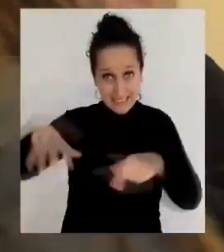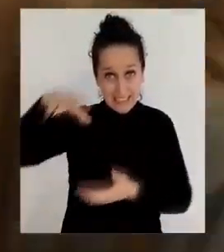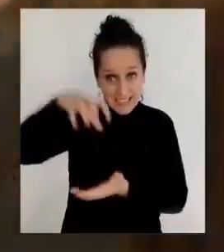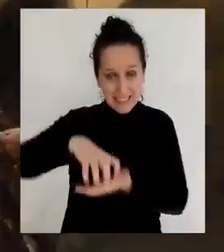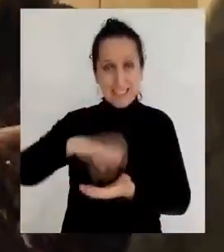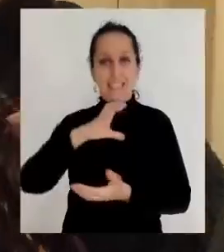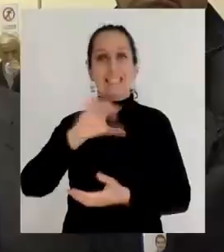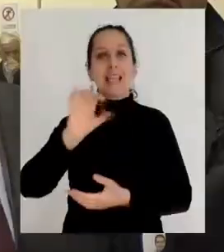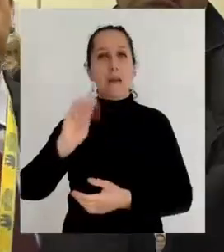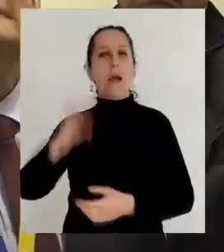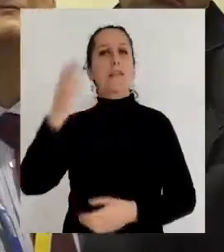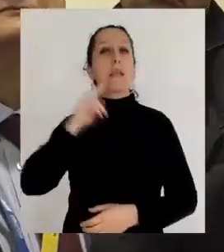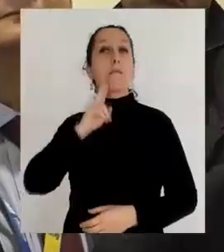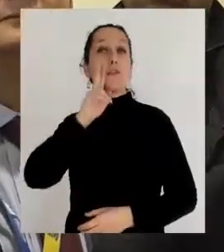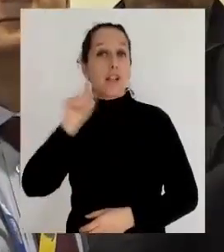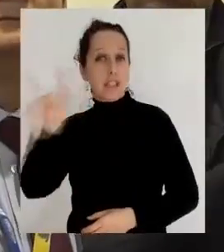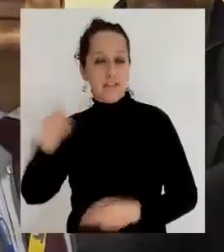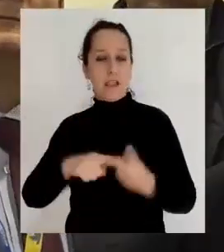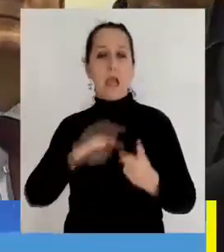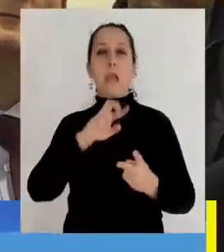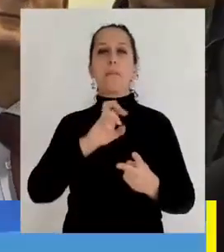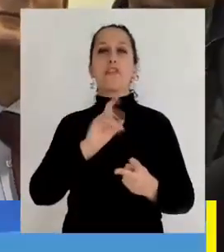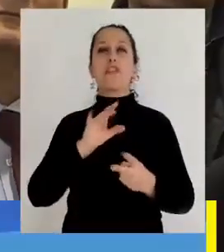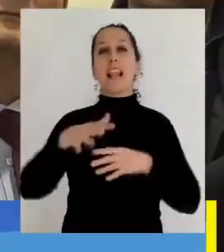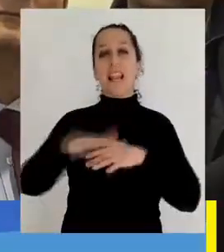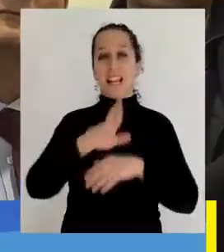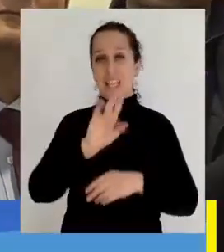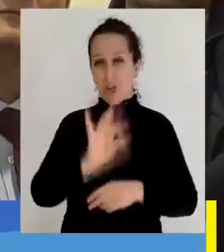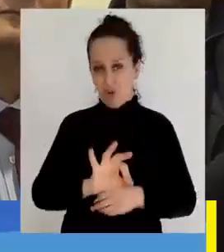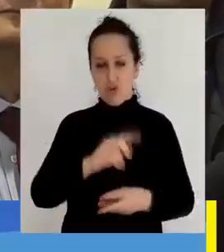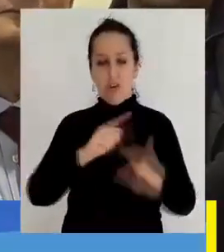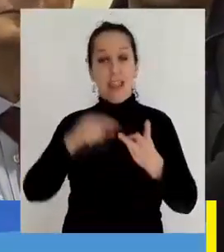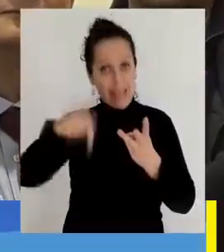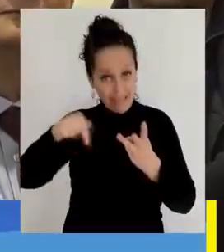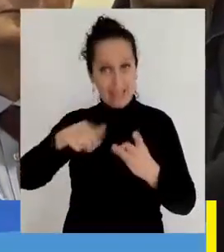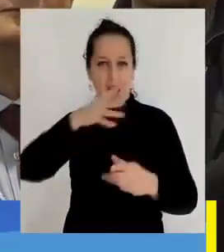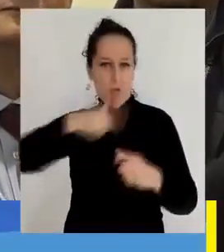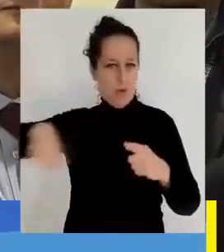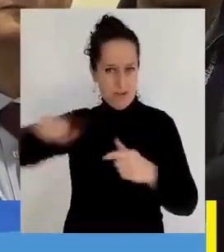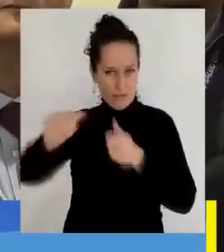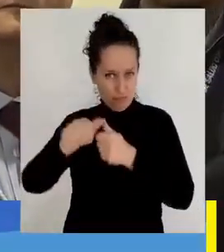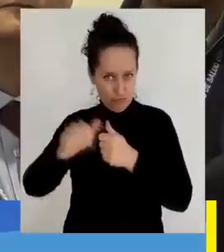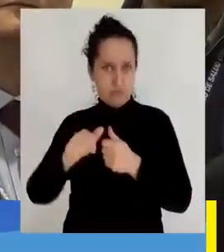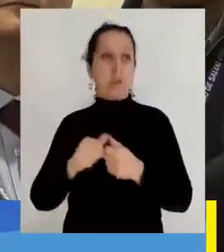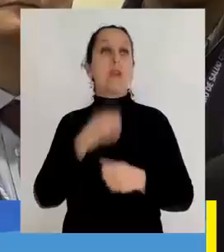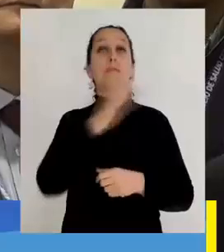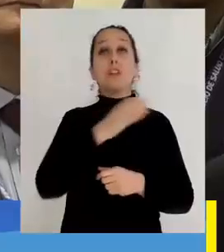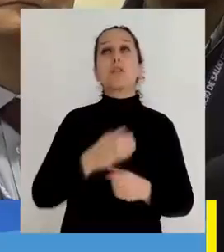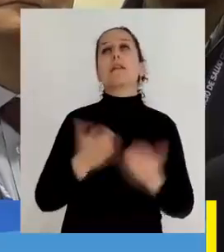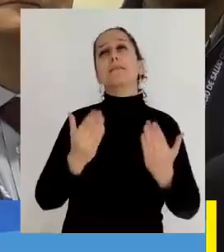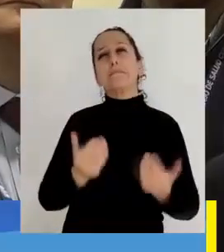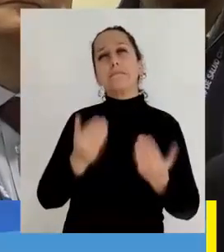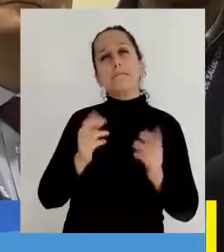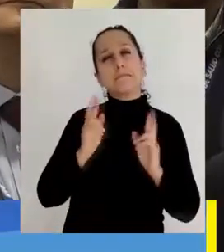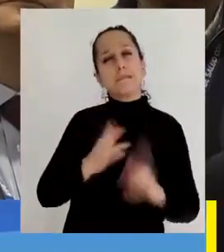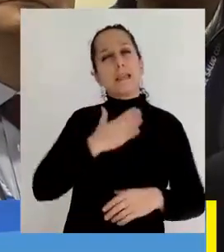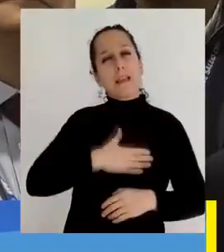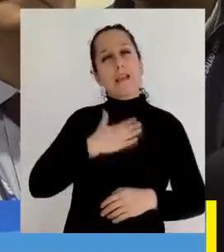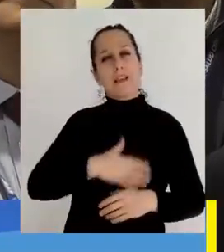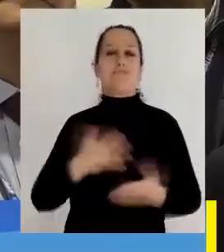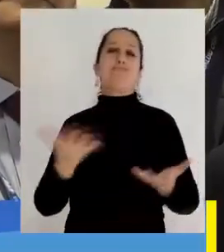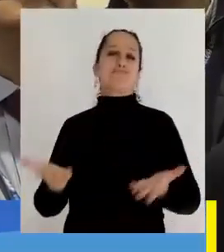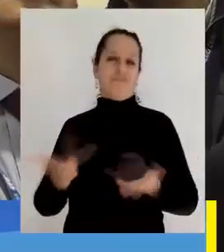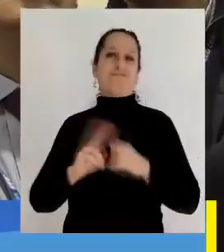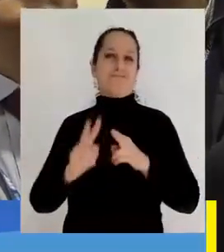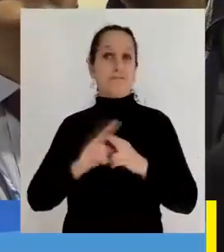Concepción, Pedro de Valdivia, Pedro del Río, ahora Lorenzo Arenas. Este es un proyecto muy, muy anhelado por la comunidad, que además fue